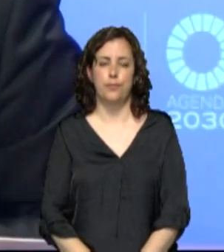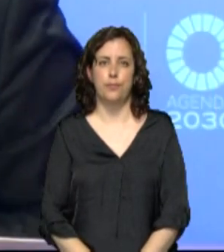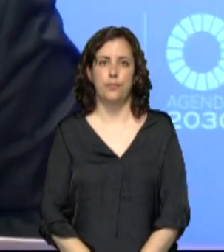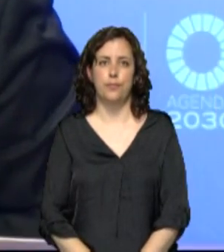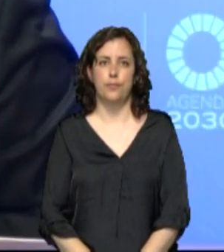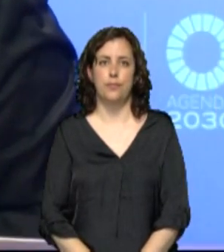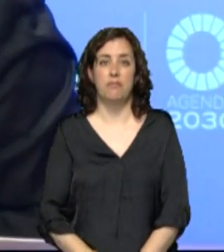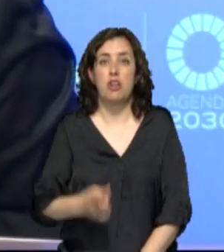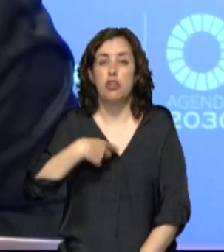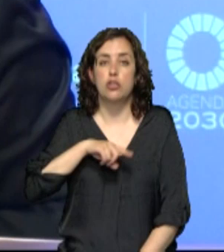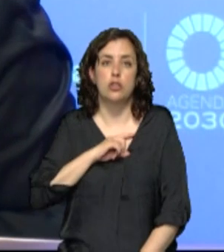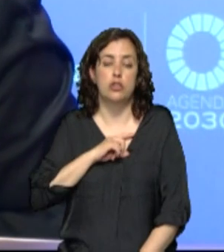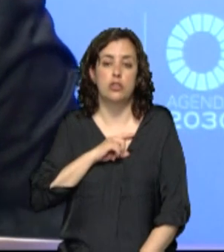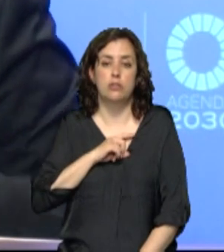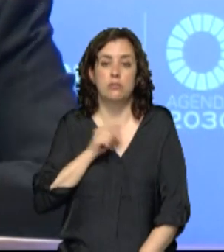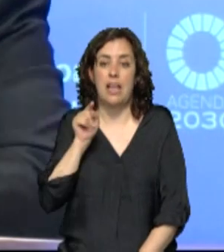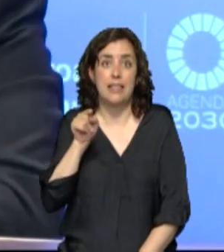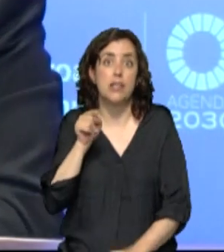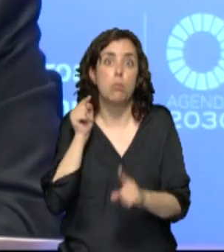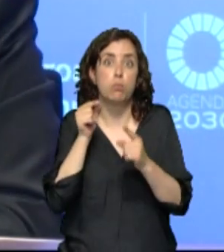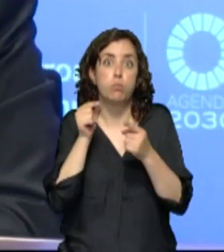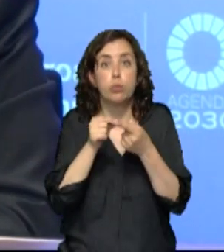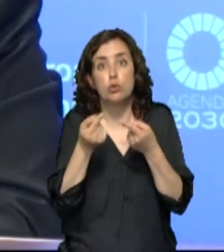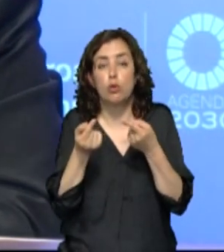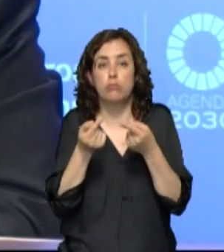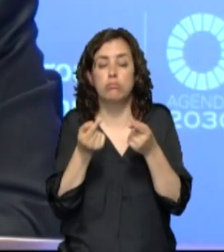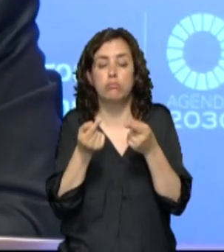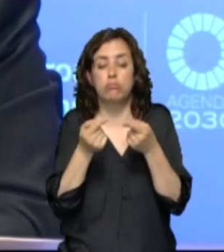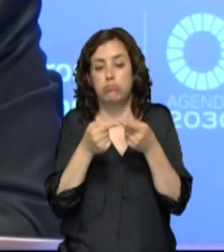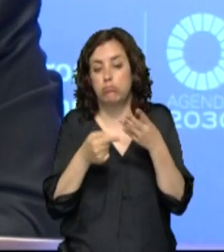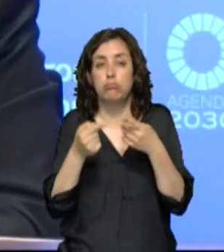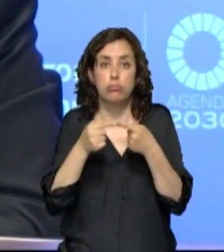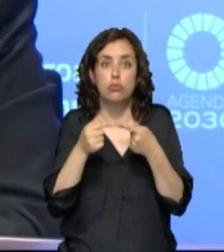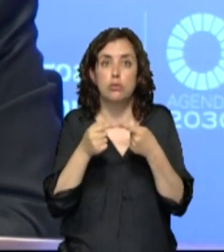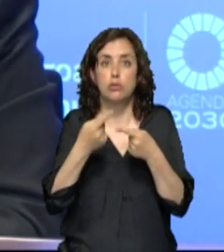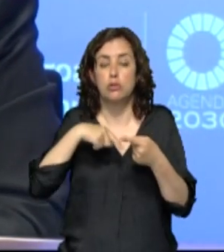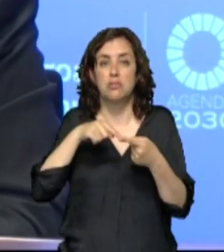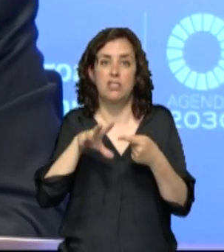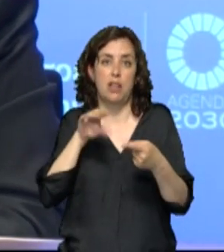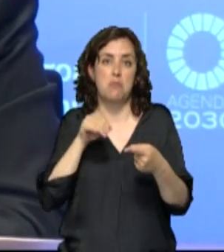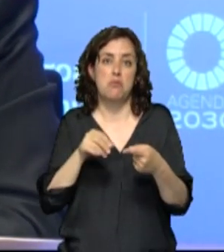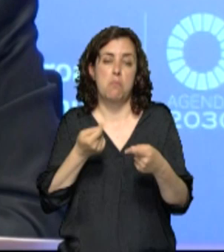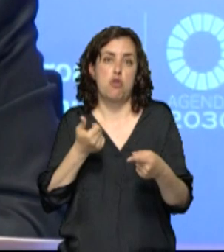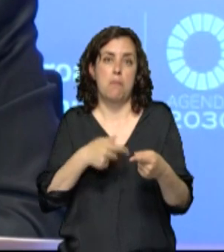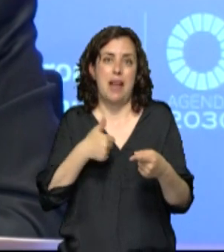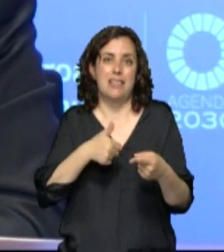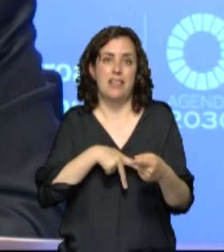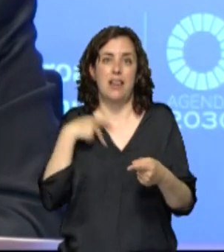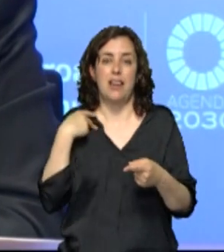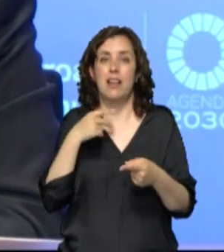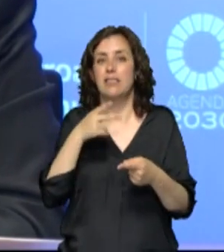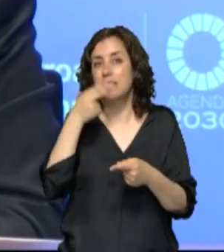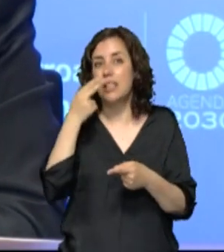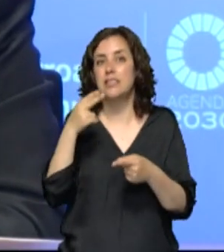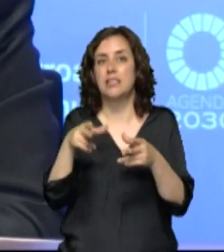Nosotros hacemos una interpretación extensiva de ese punto, lógicamente, de otra manera, mirando los intereses, en este caso, de la ciudadanía de Navarra. Como saben ustedes, en el caso del